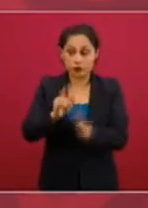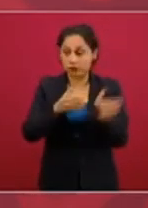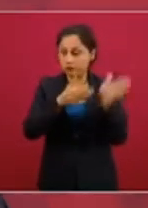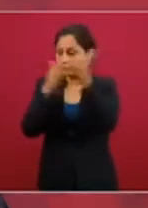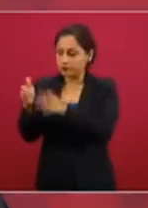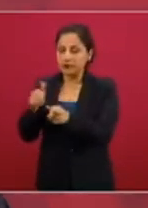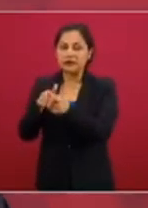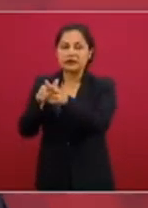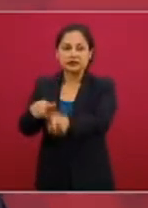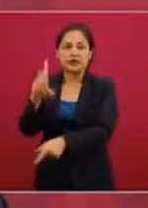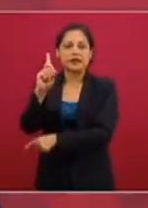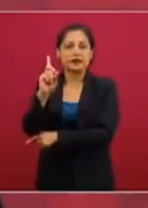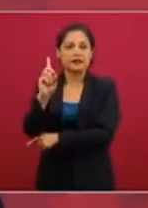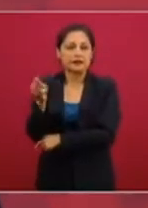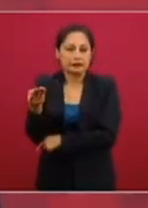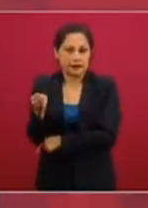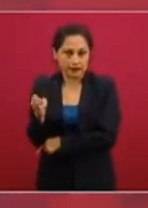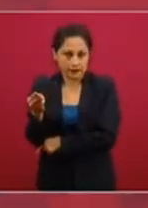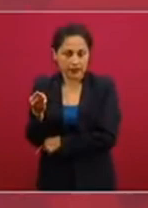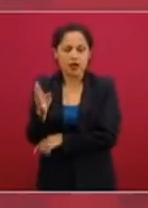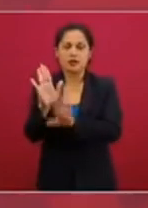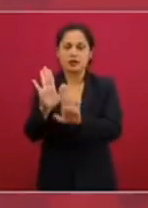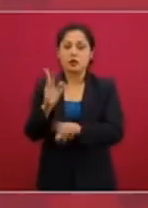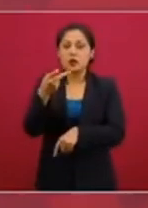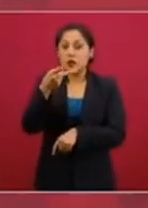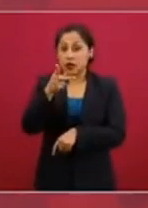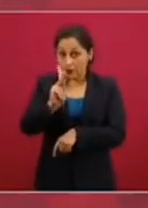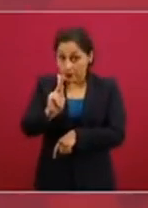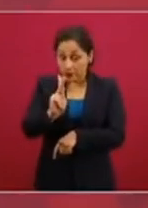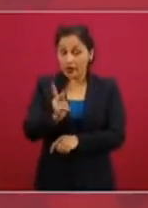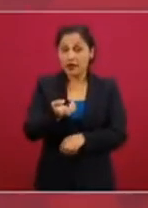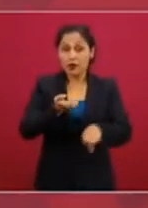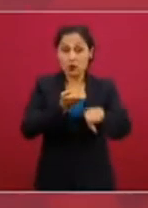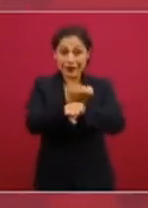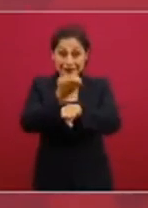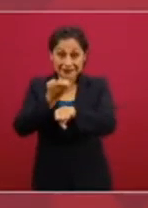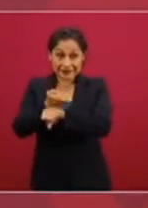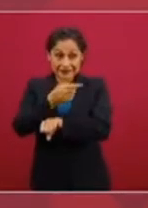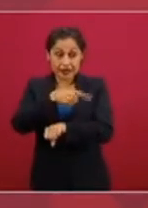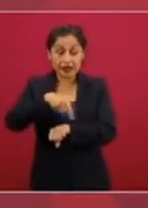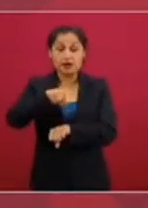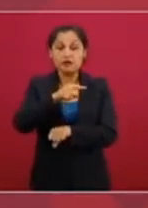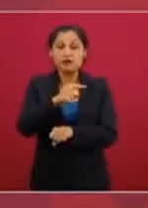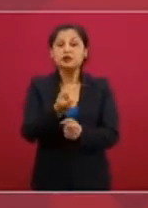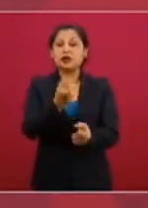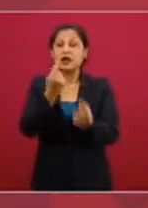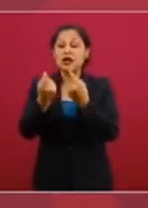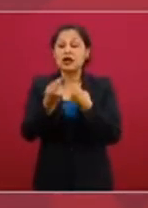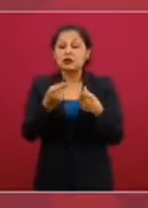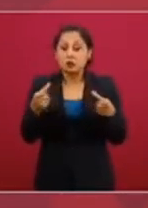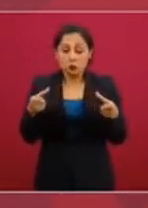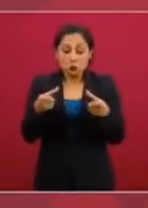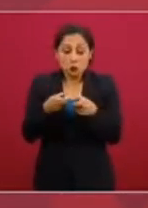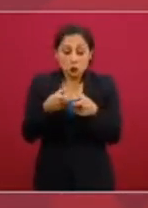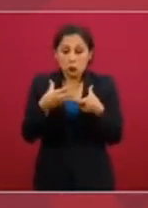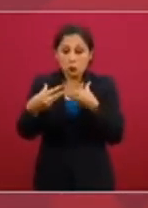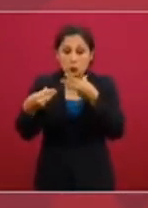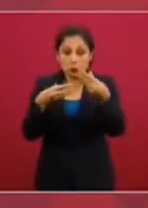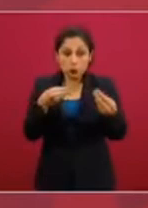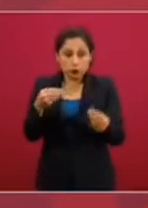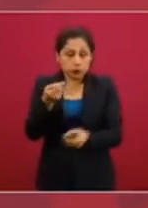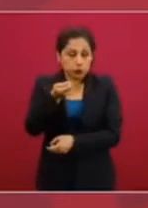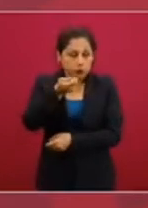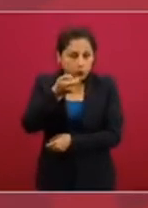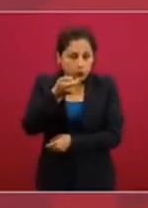segundo es que en aquellos municipios donde hay baja transmisión y sí y sólo sí esta baja